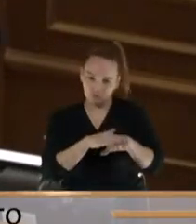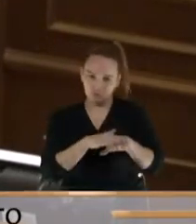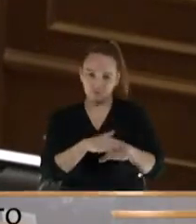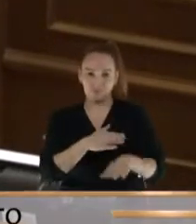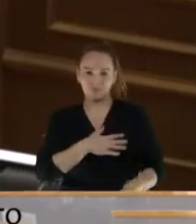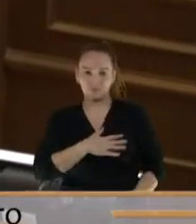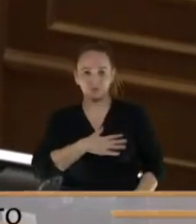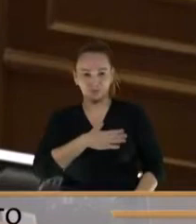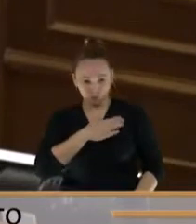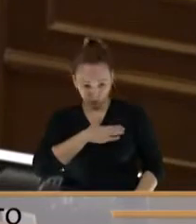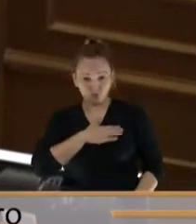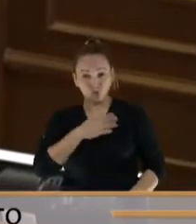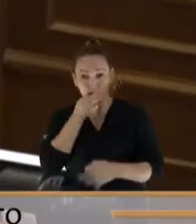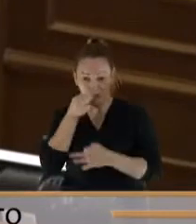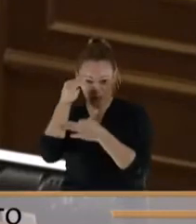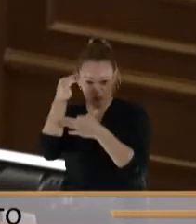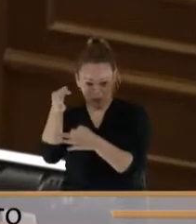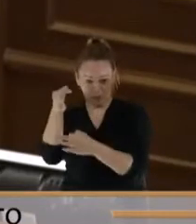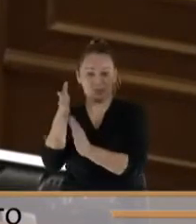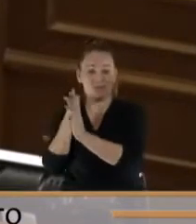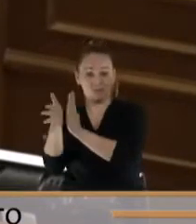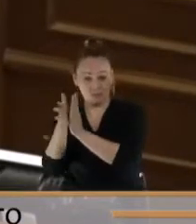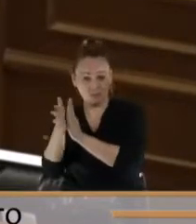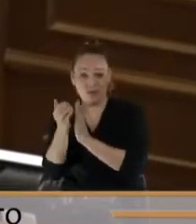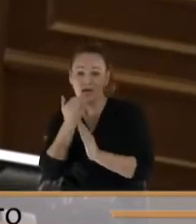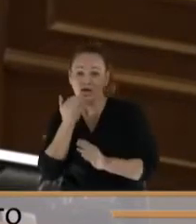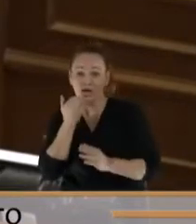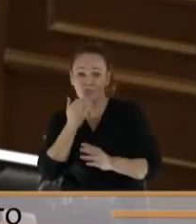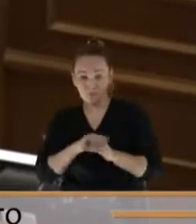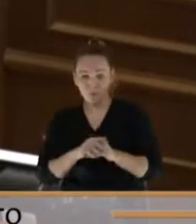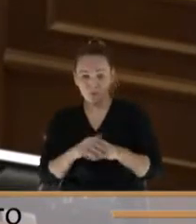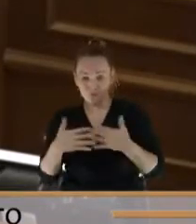digo una cosa yo voy a denunciar si esta modificación